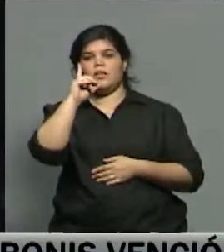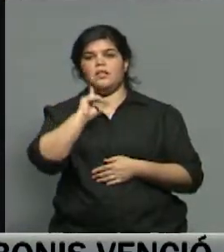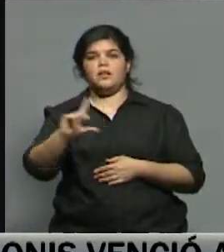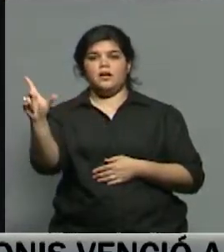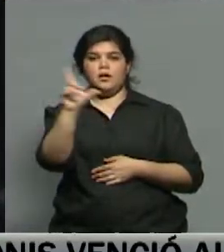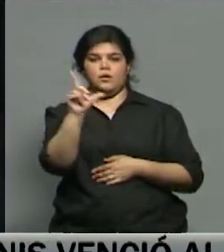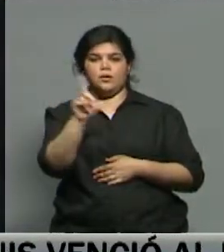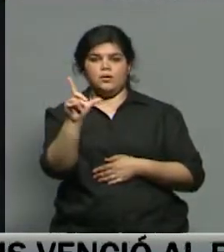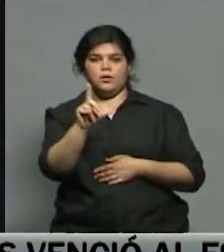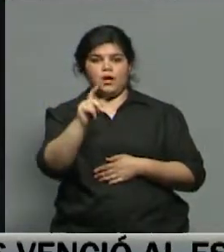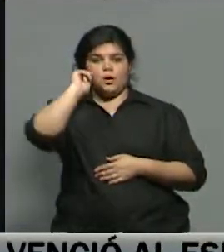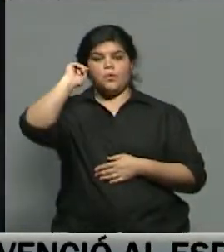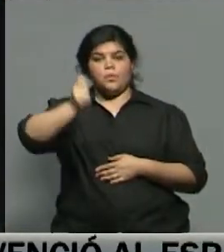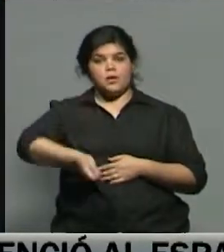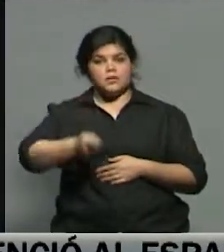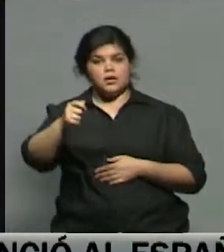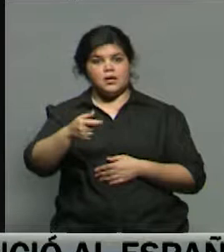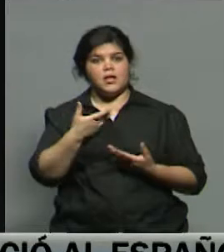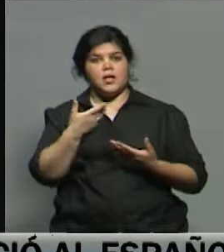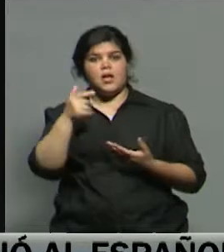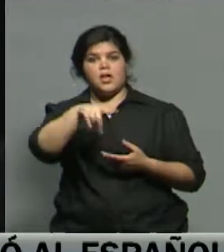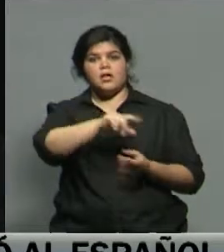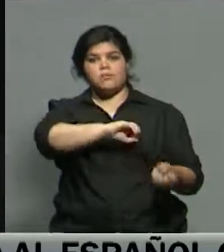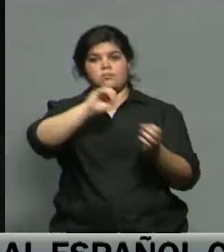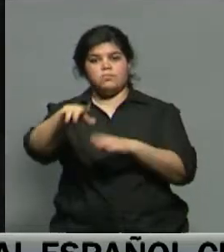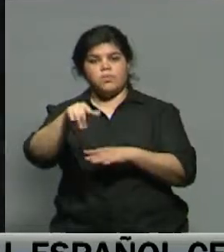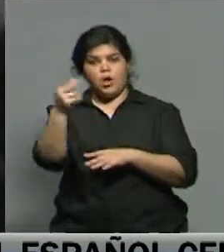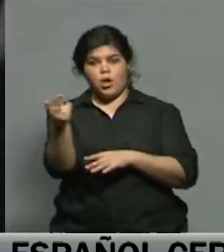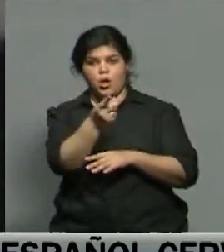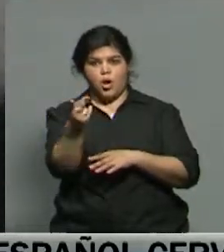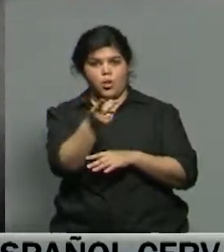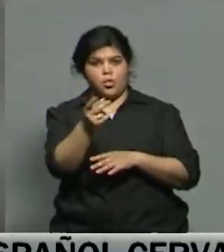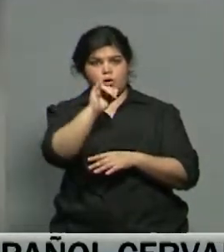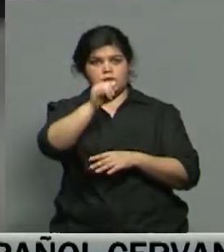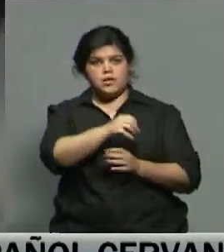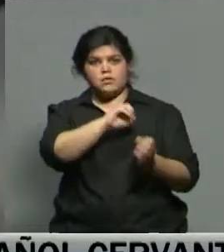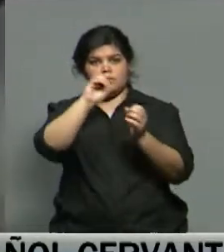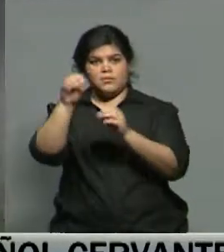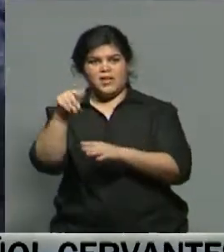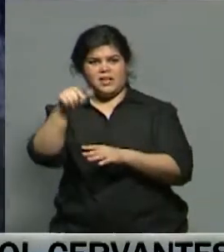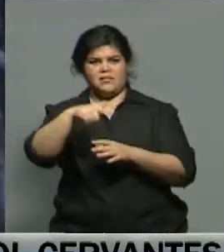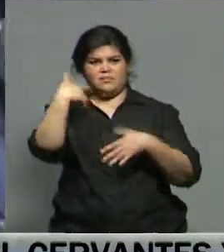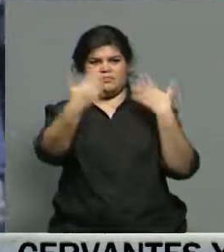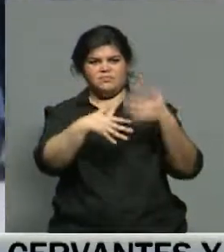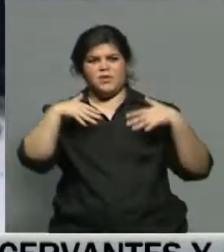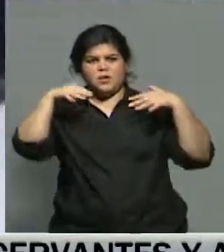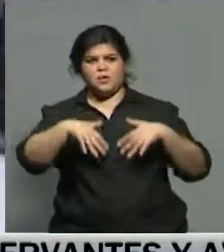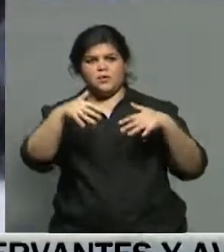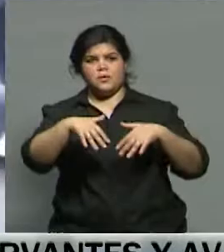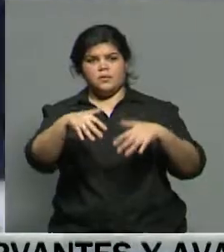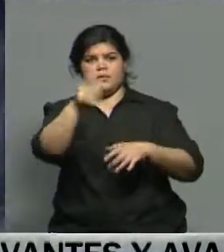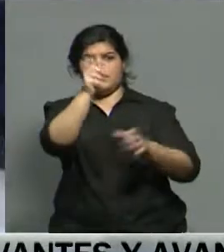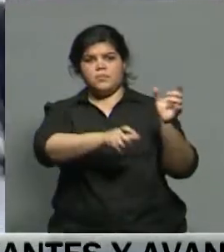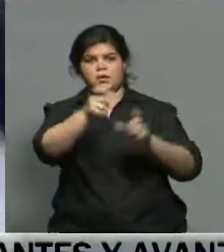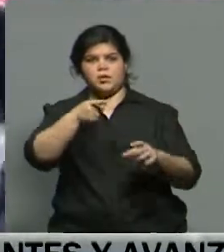Audiencia Nacional decretó la prisión provisional sin fianza para ambos activistas y esto generó una fuerte marcha de las personas